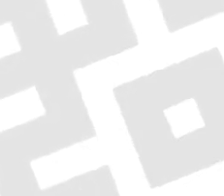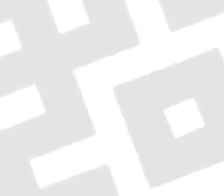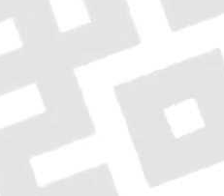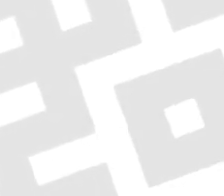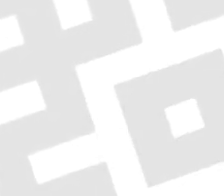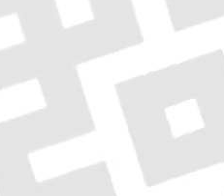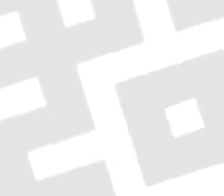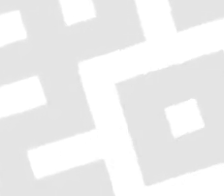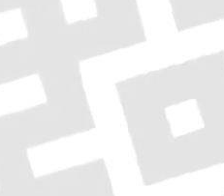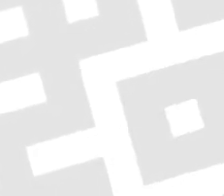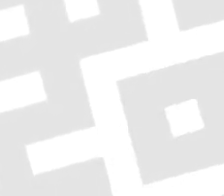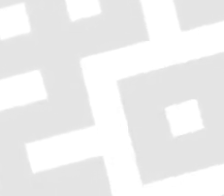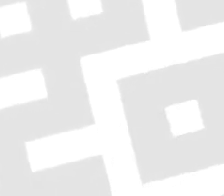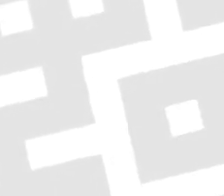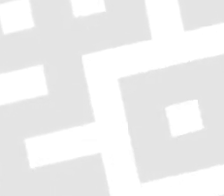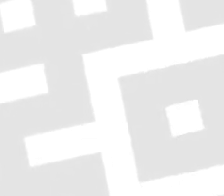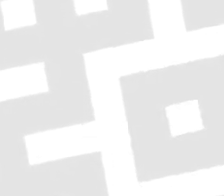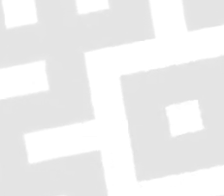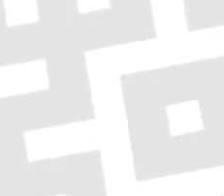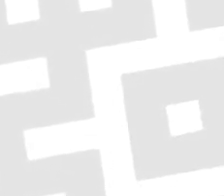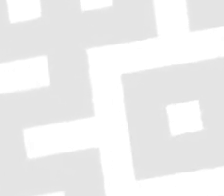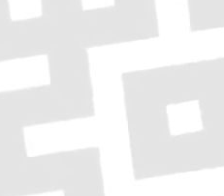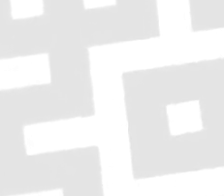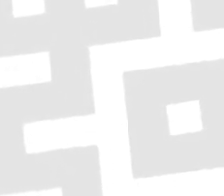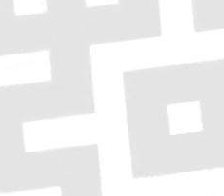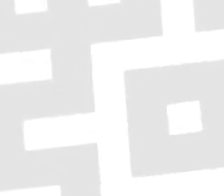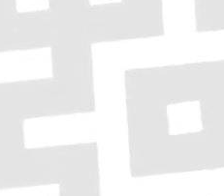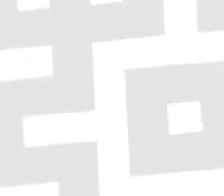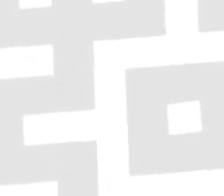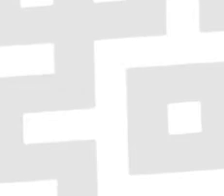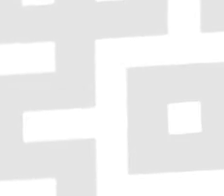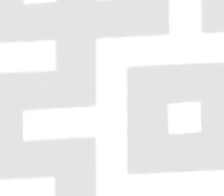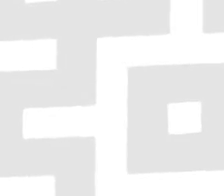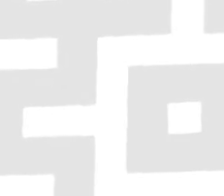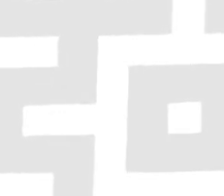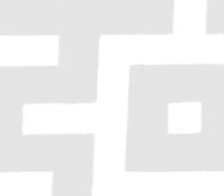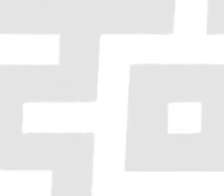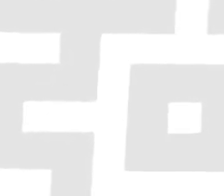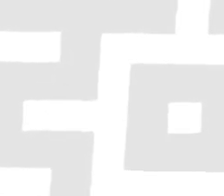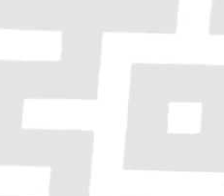Estrategia Estatal contra el Coronavirus. Actualización en Veracruz.